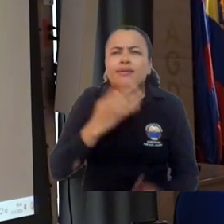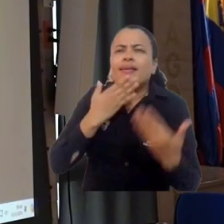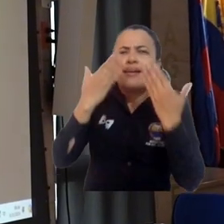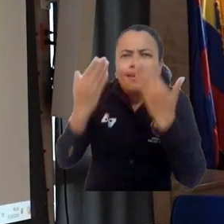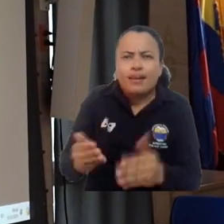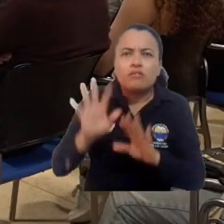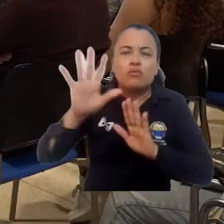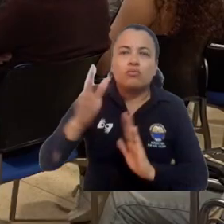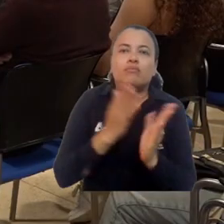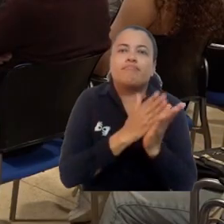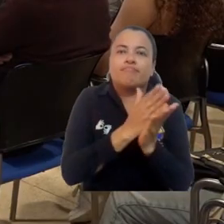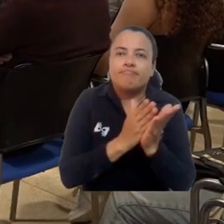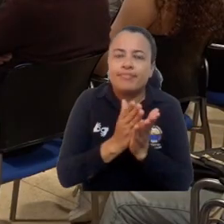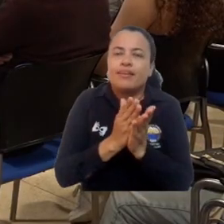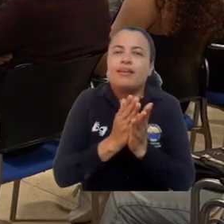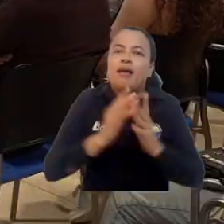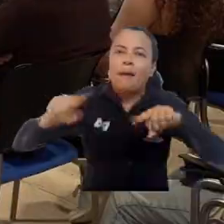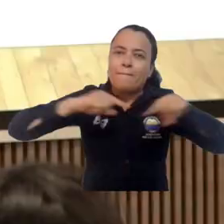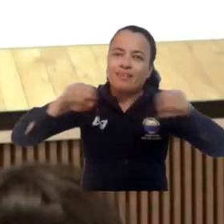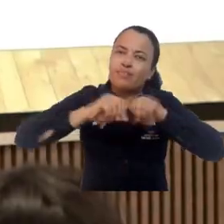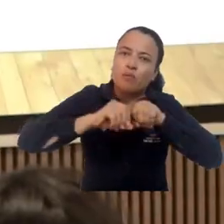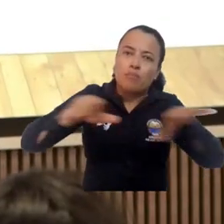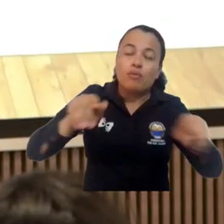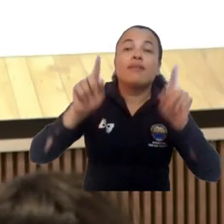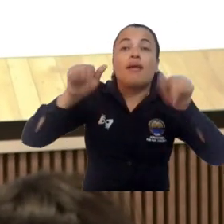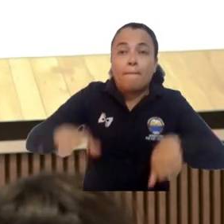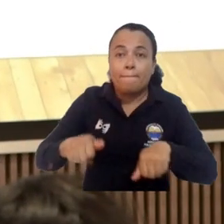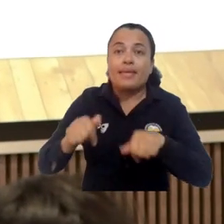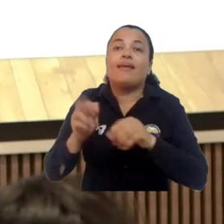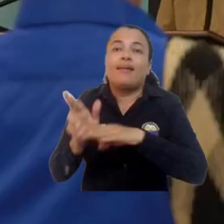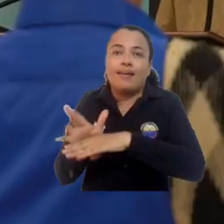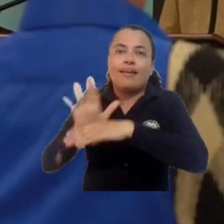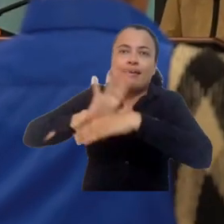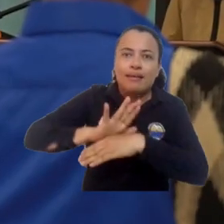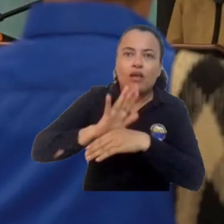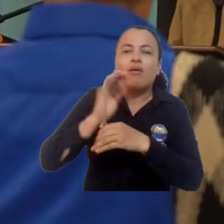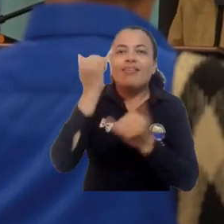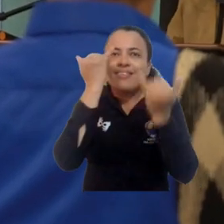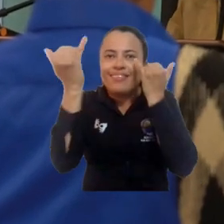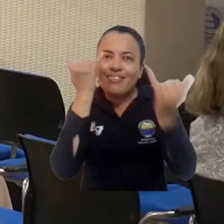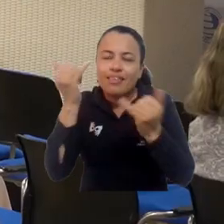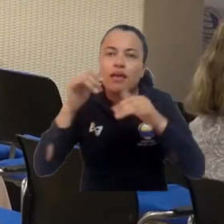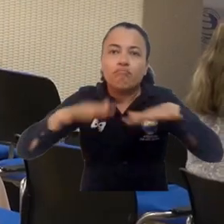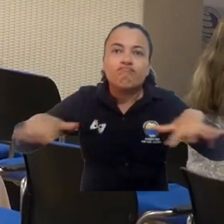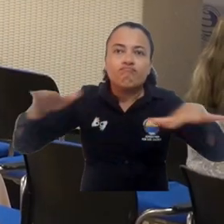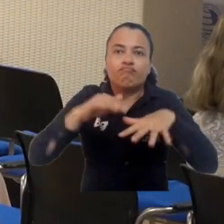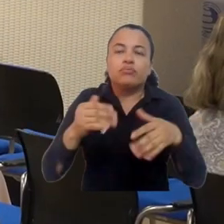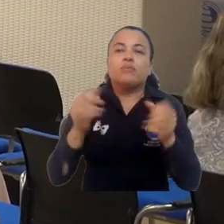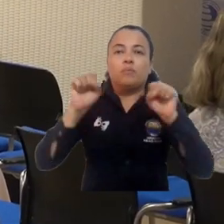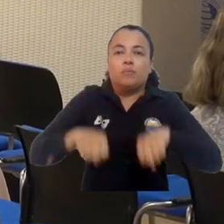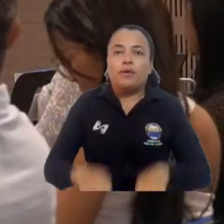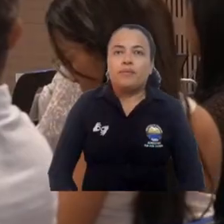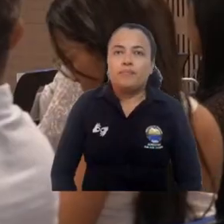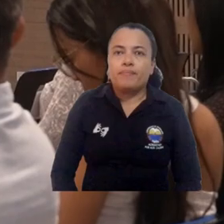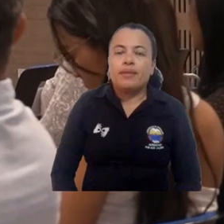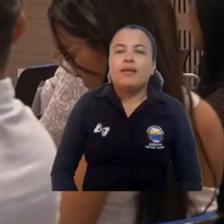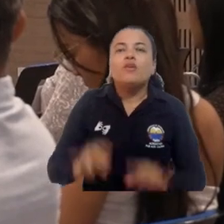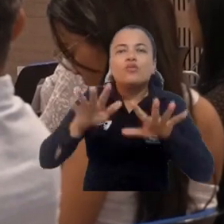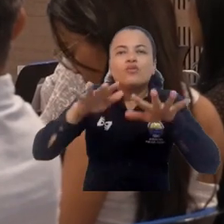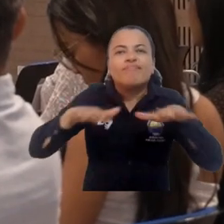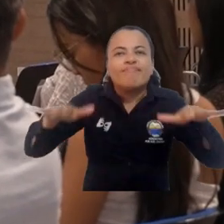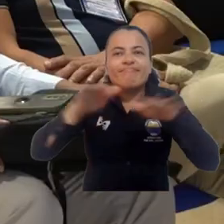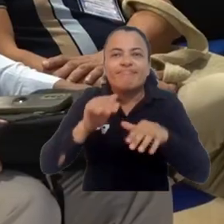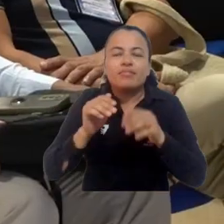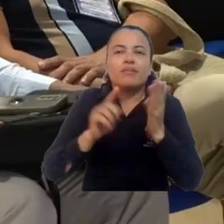programa de Administración Pública y por supuesto al CREO por crear e incentivar estos espacios. El nuevo Observatorio de Derechos Humanos